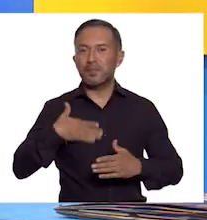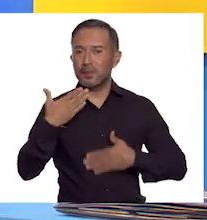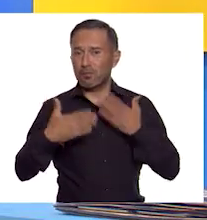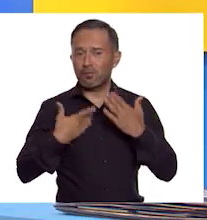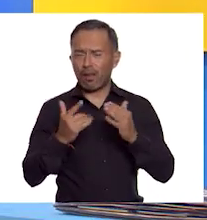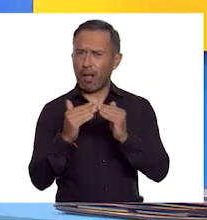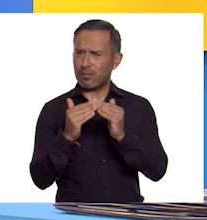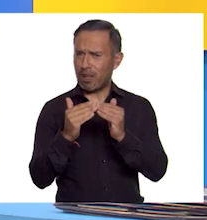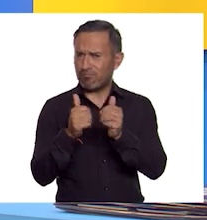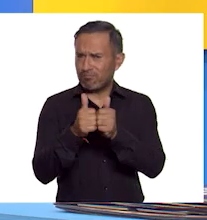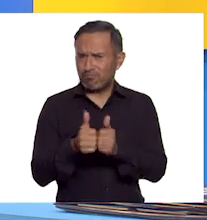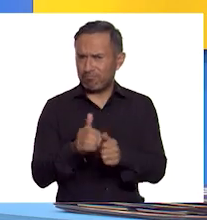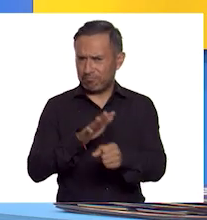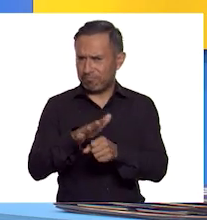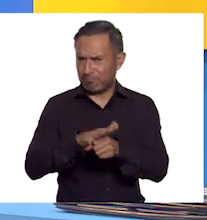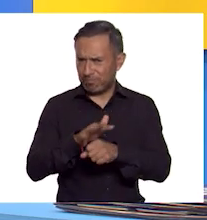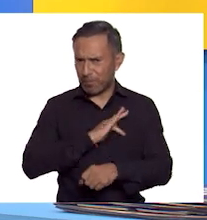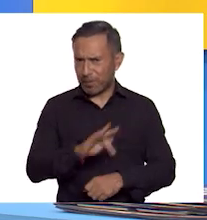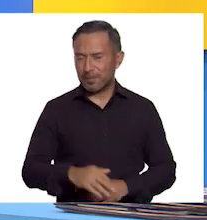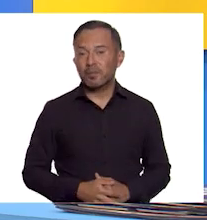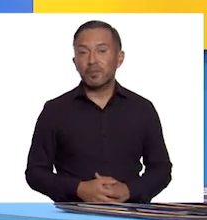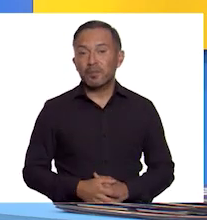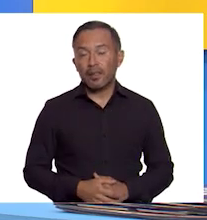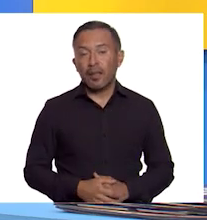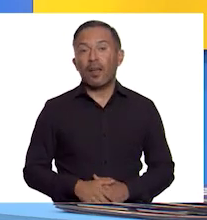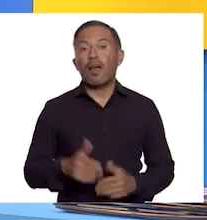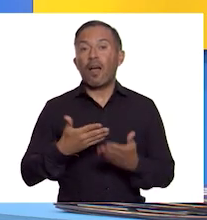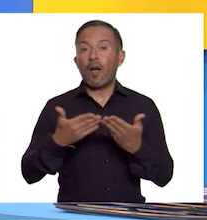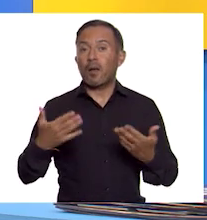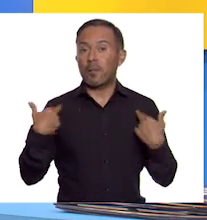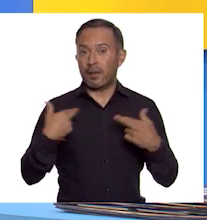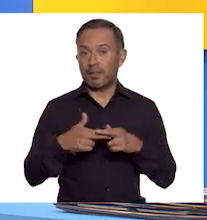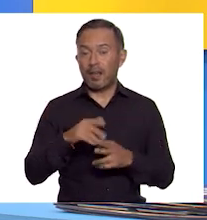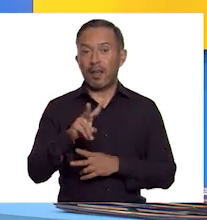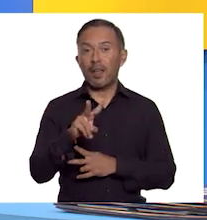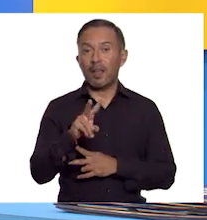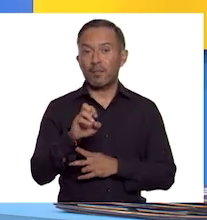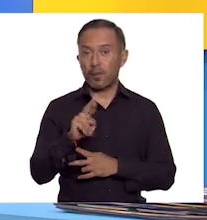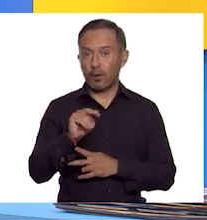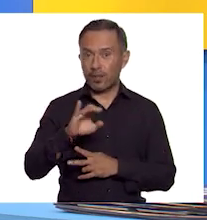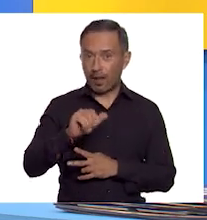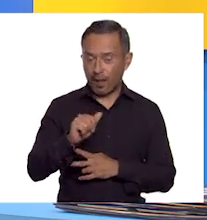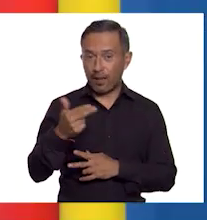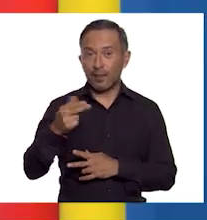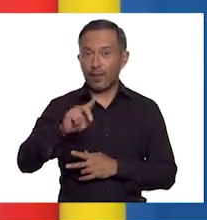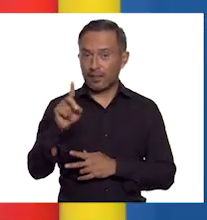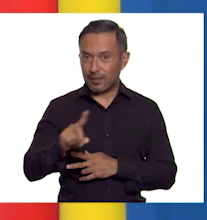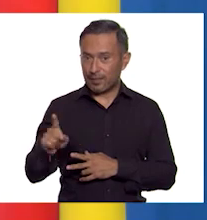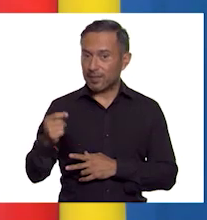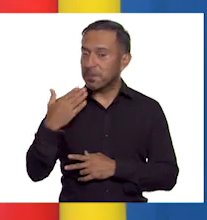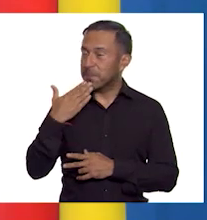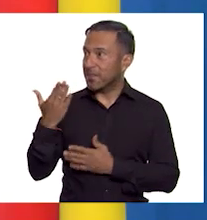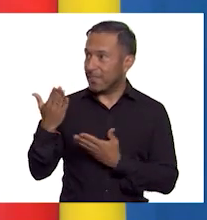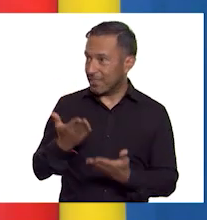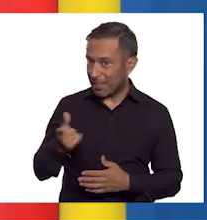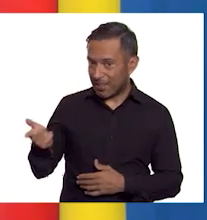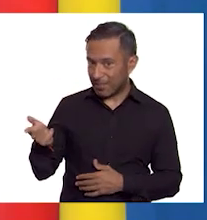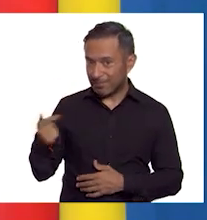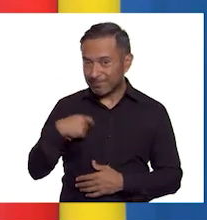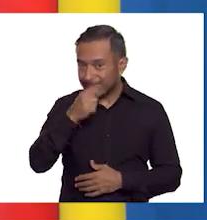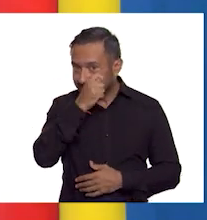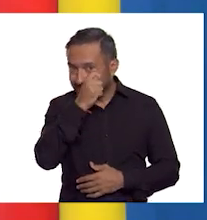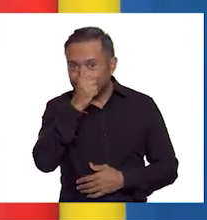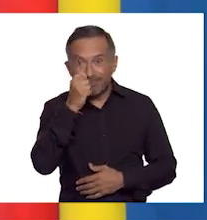hogares. Y el día de hoy nos acompaña la maestra Verónica Hernández, a quien le doy la más cordial de las bienvenidas. ¿Cómo estás, Vero?